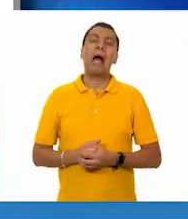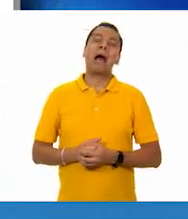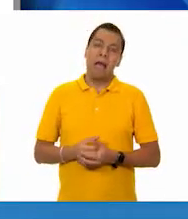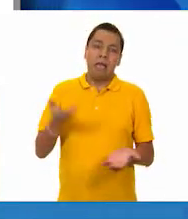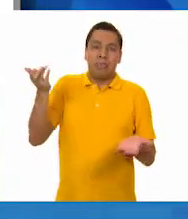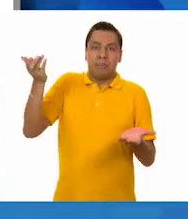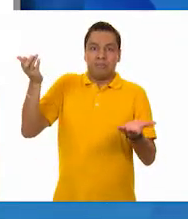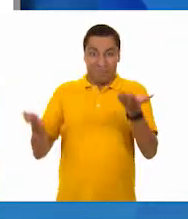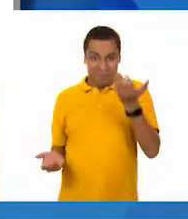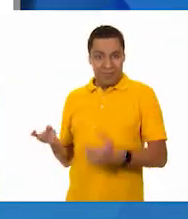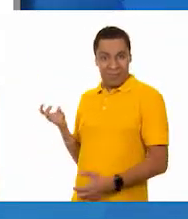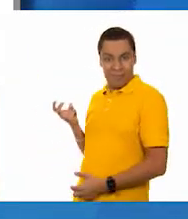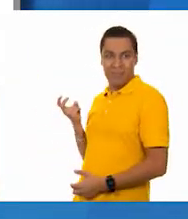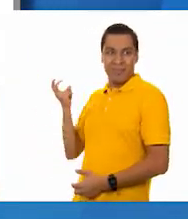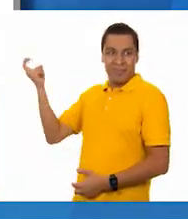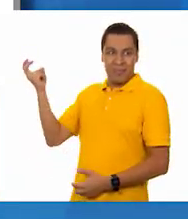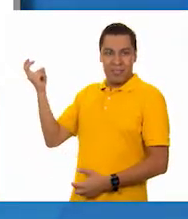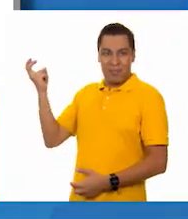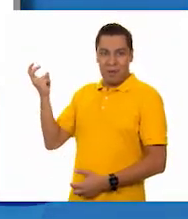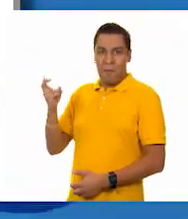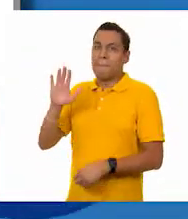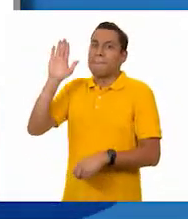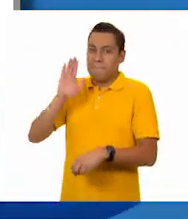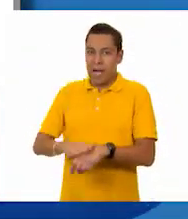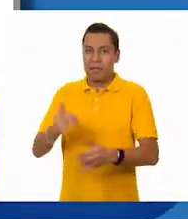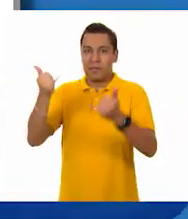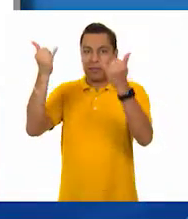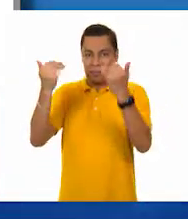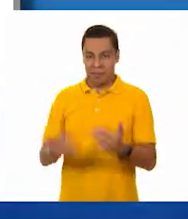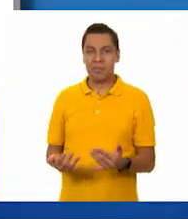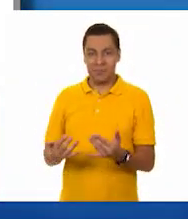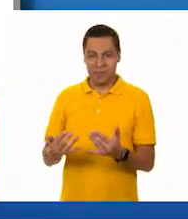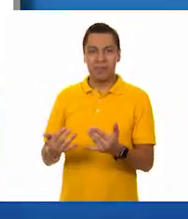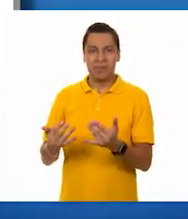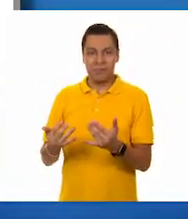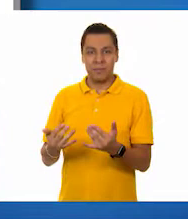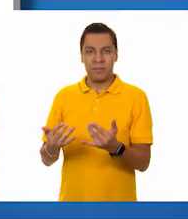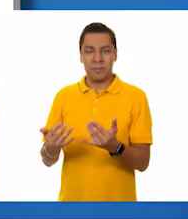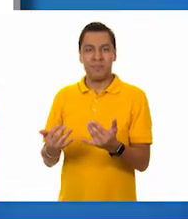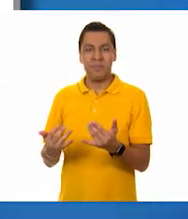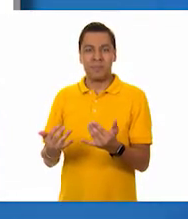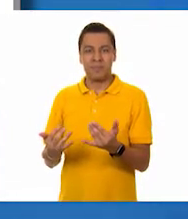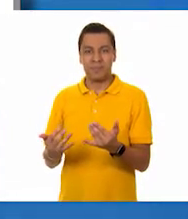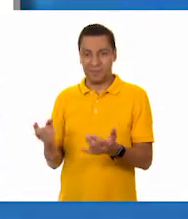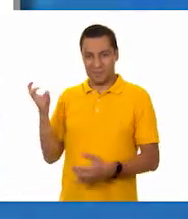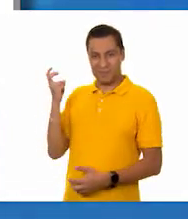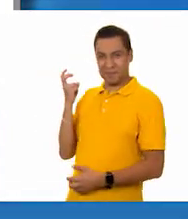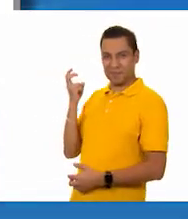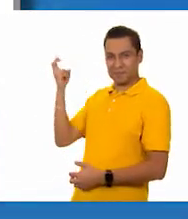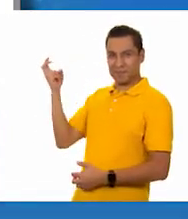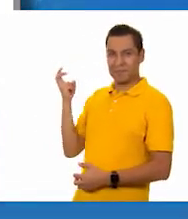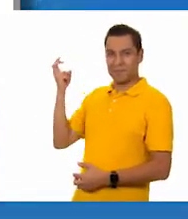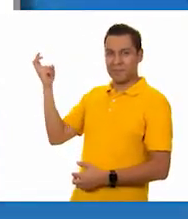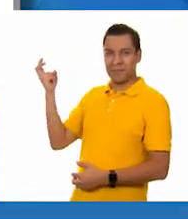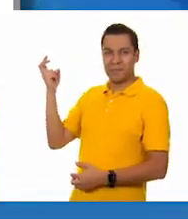que el que está del otro lado de la balanza. Ah, muy bien. Y lo pueden estar viendo también en su pantalla. Cuando la balanza baja, significa que hay un